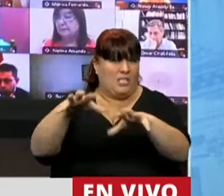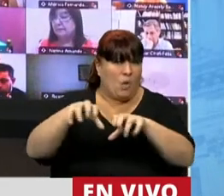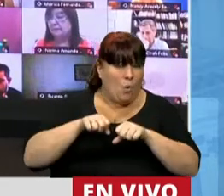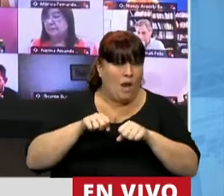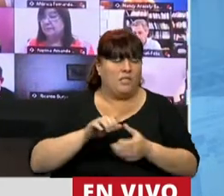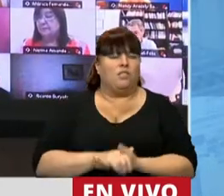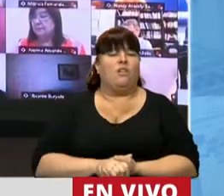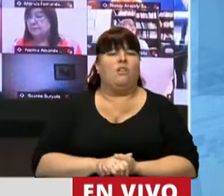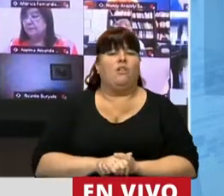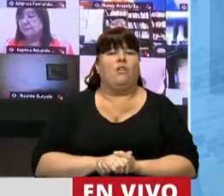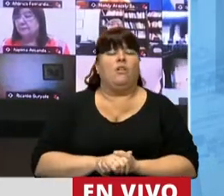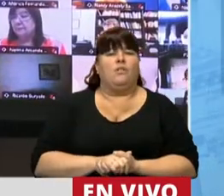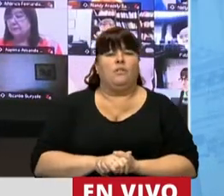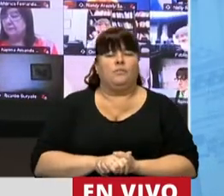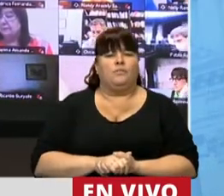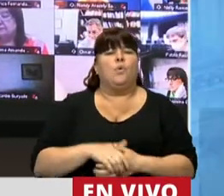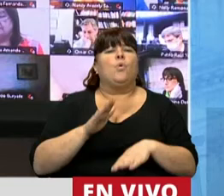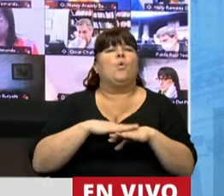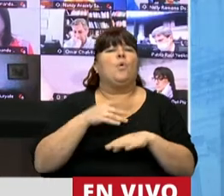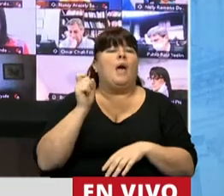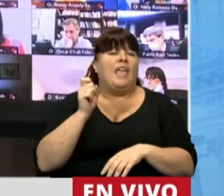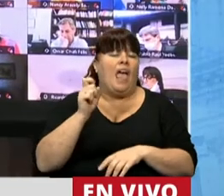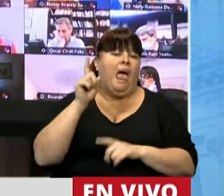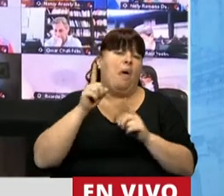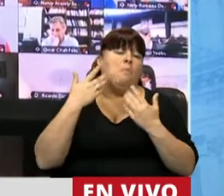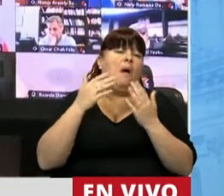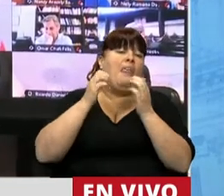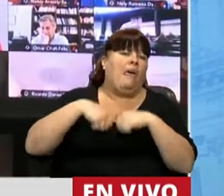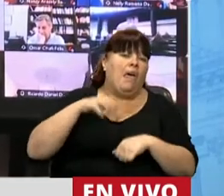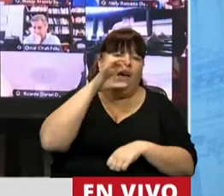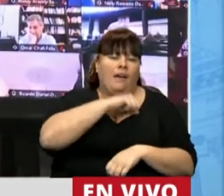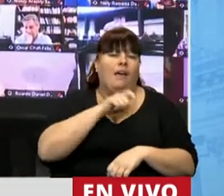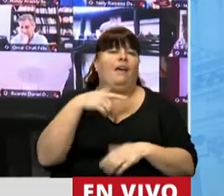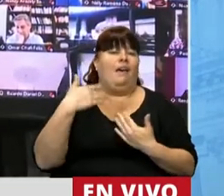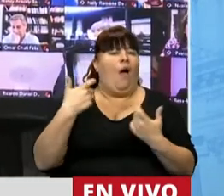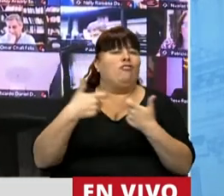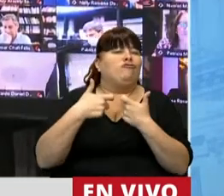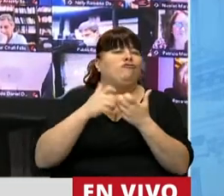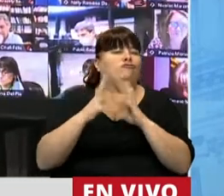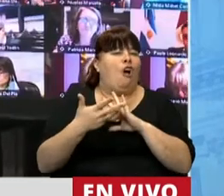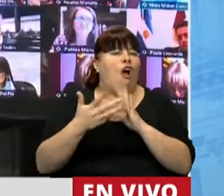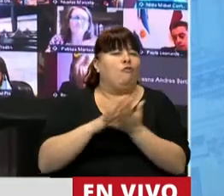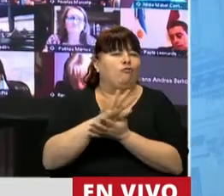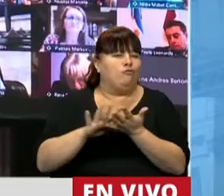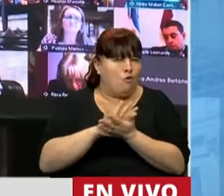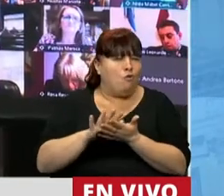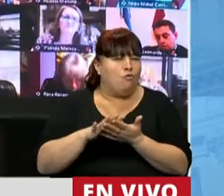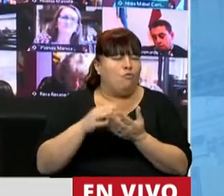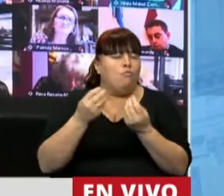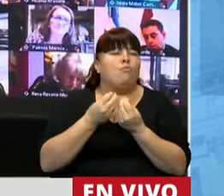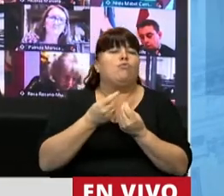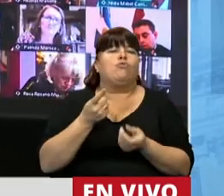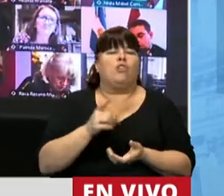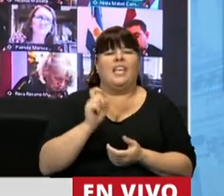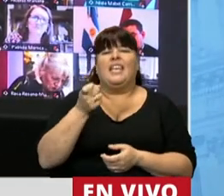realizados por acción o omisión con un grado de complicidad en muchos casos